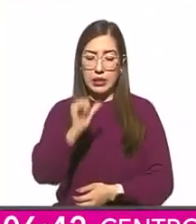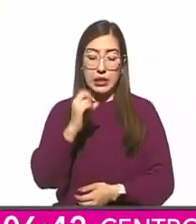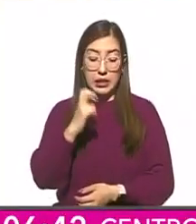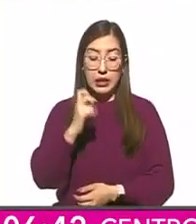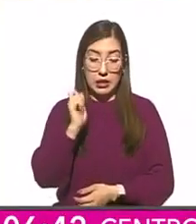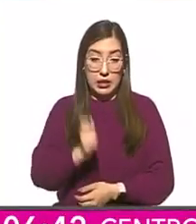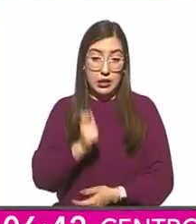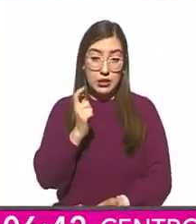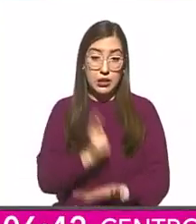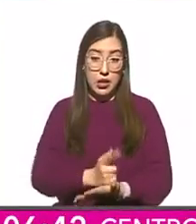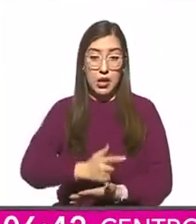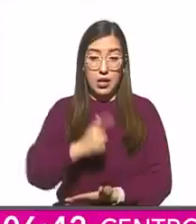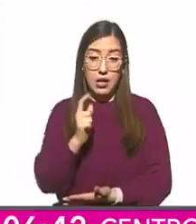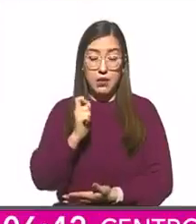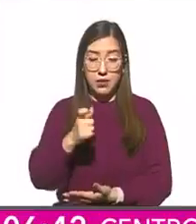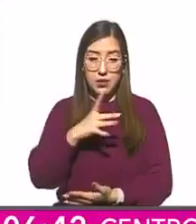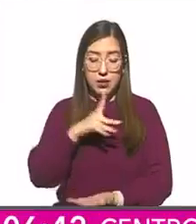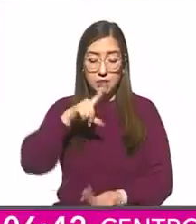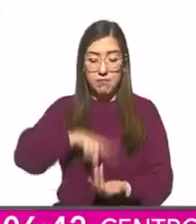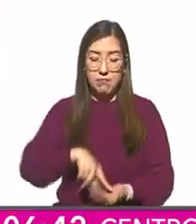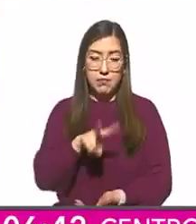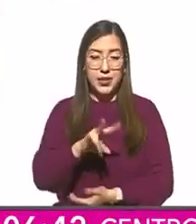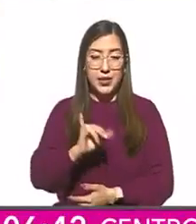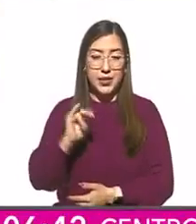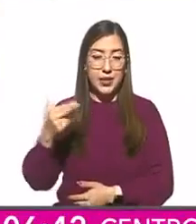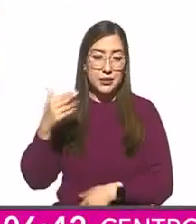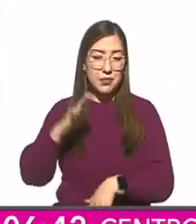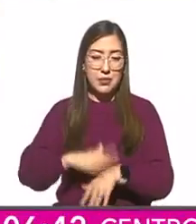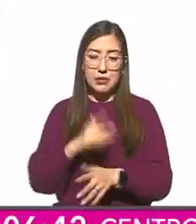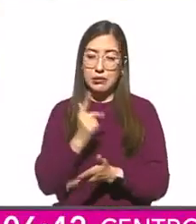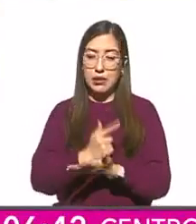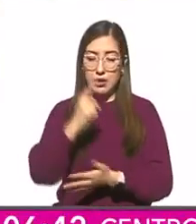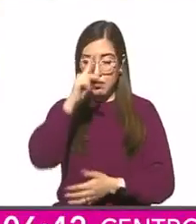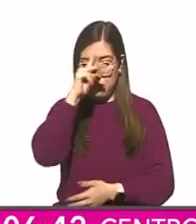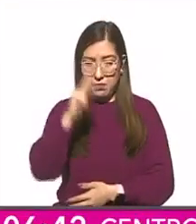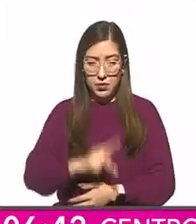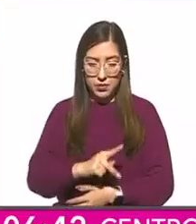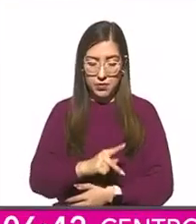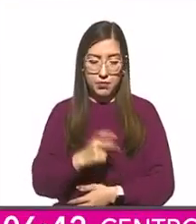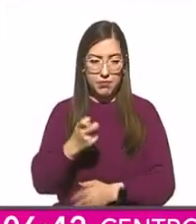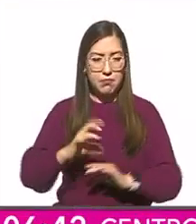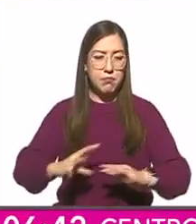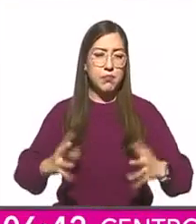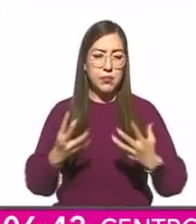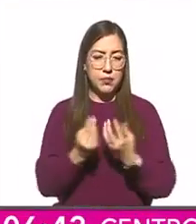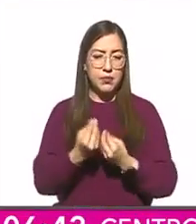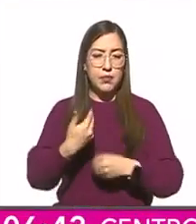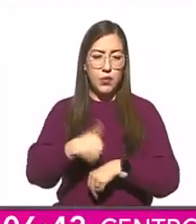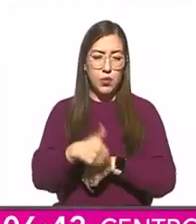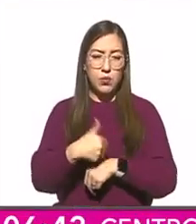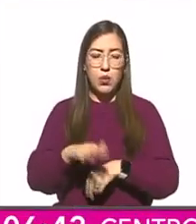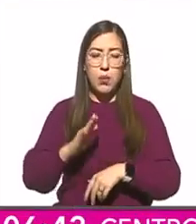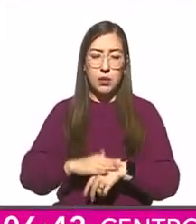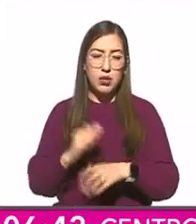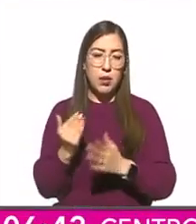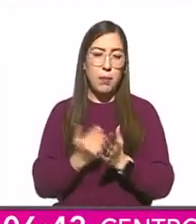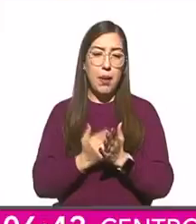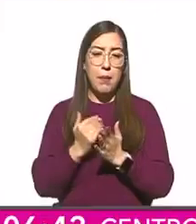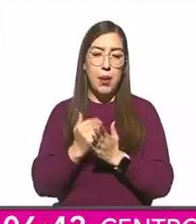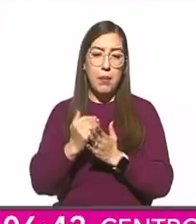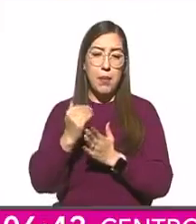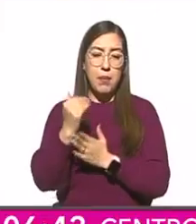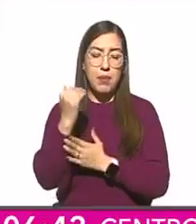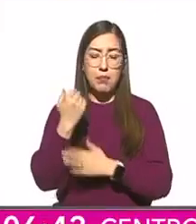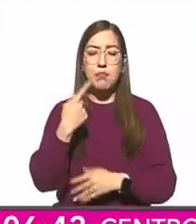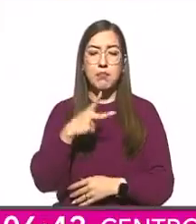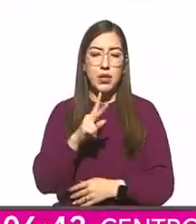por el virus de inmunodeficiencia humana. La cifra acumulada pues siempre irá en aumento, pero sí